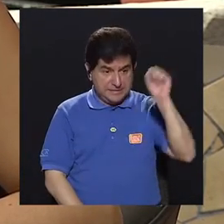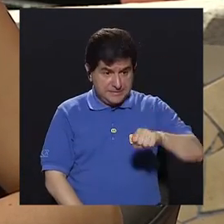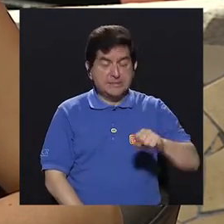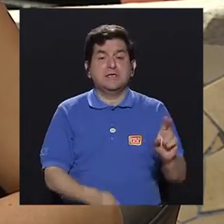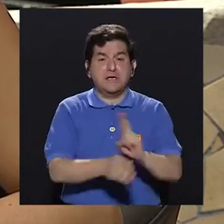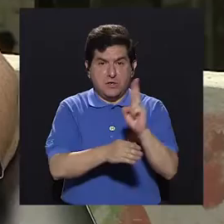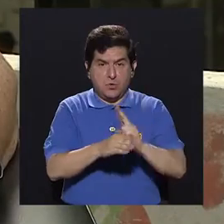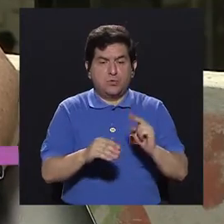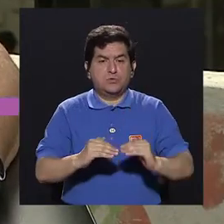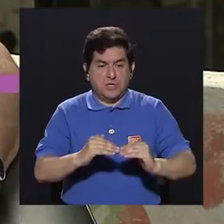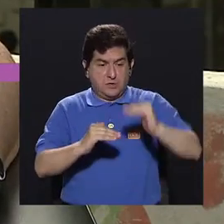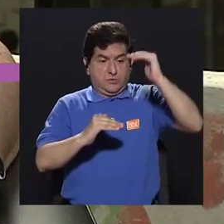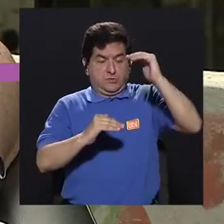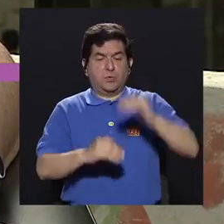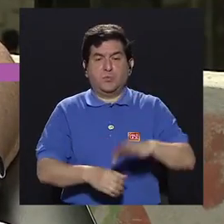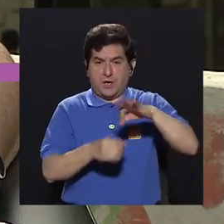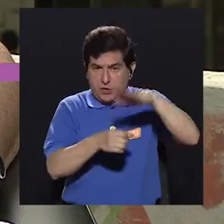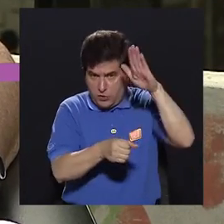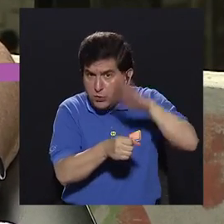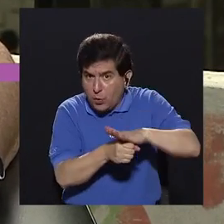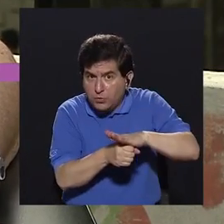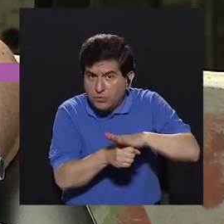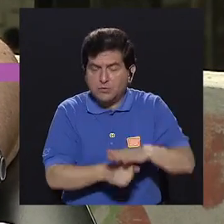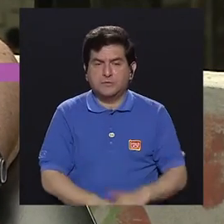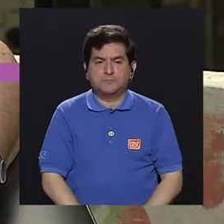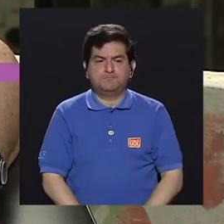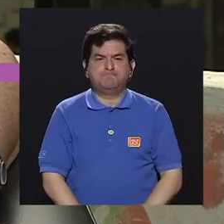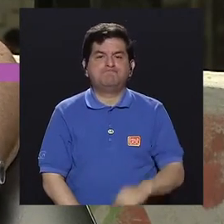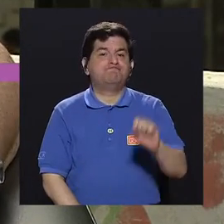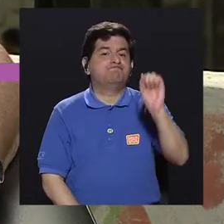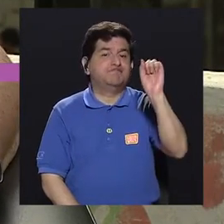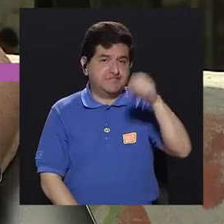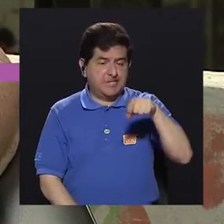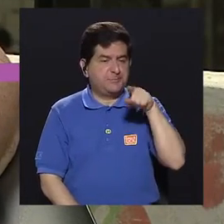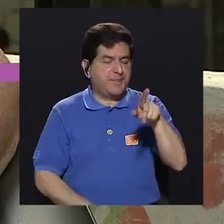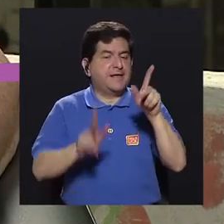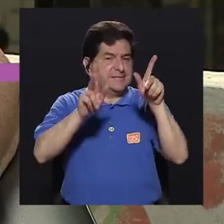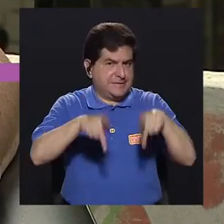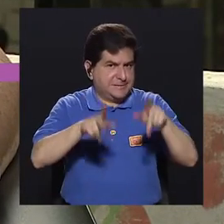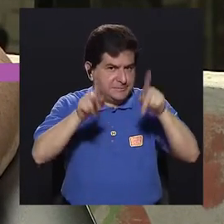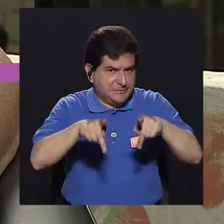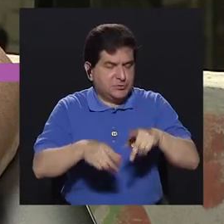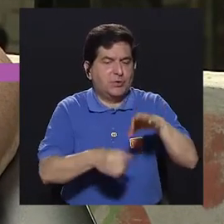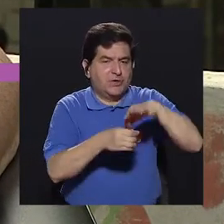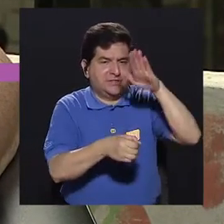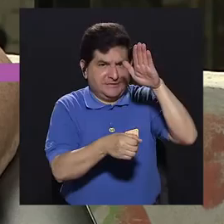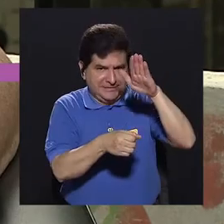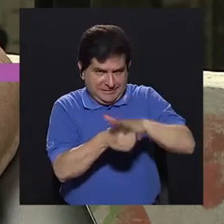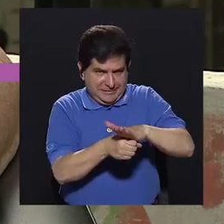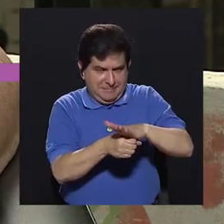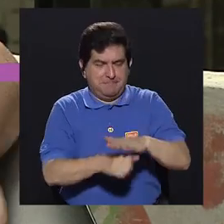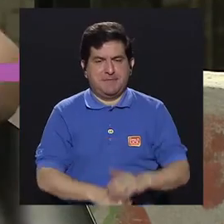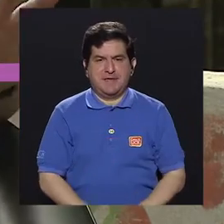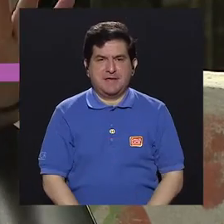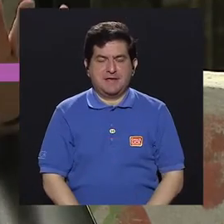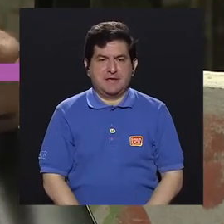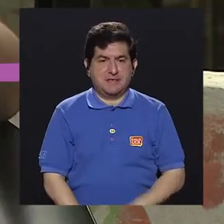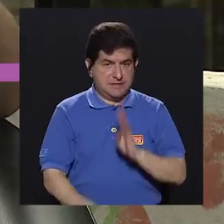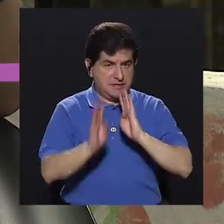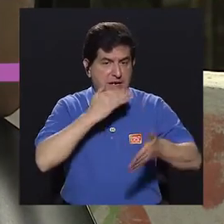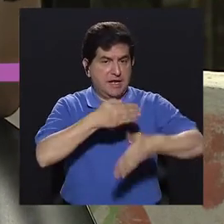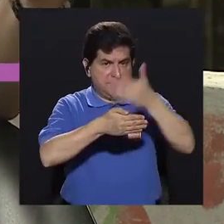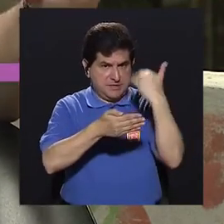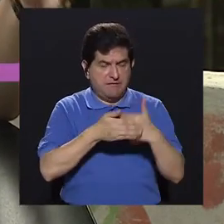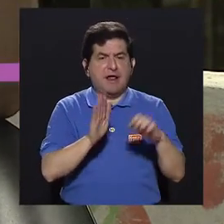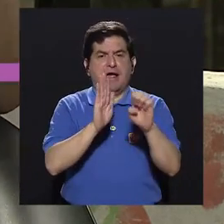semillas. Sí, en realidad, bueno, en estas personas las semillas, estas de las